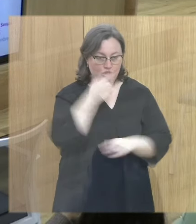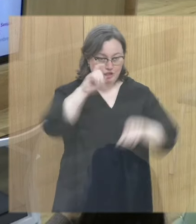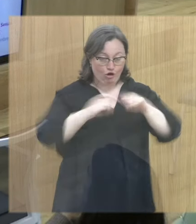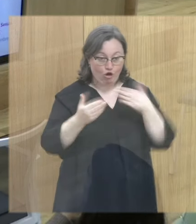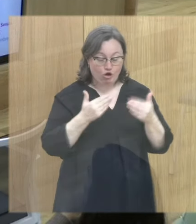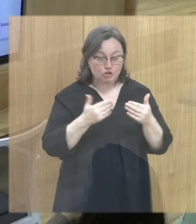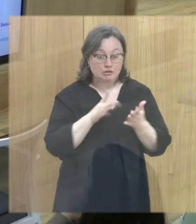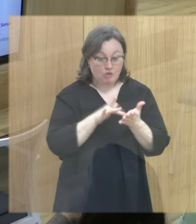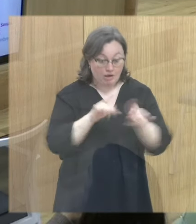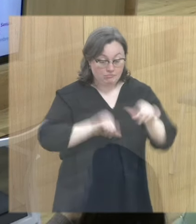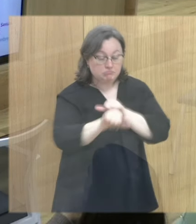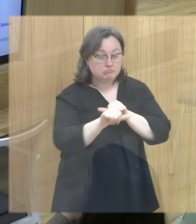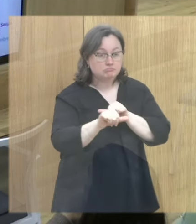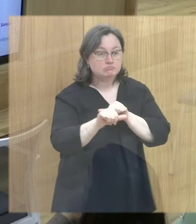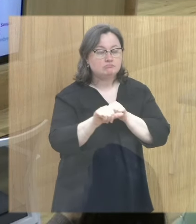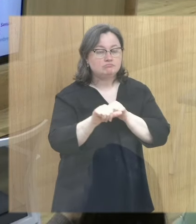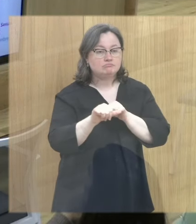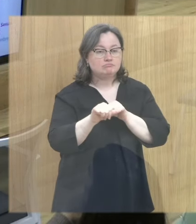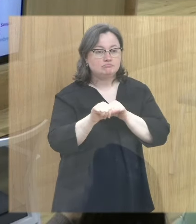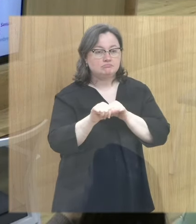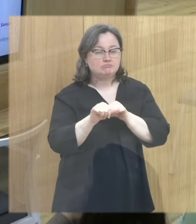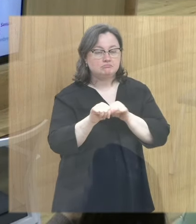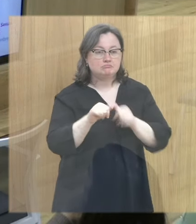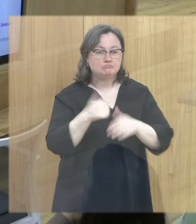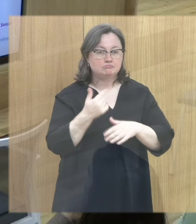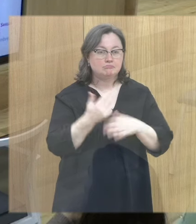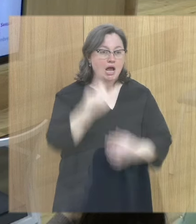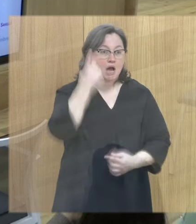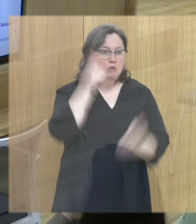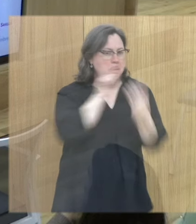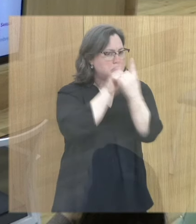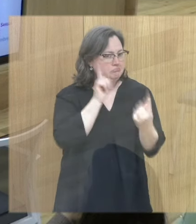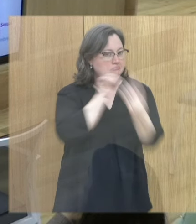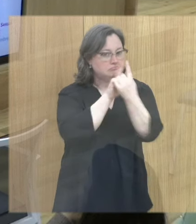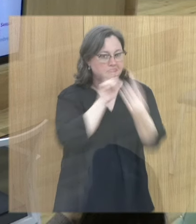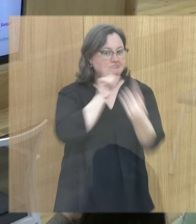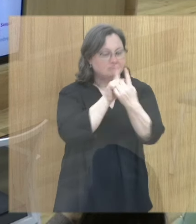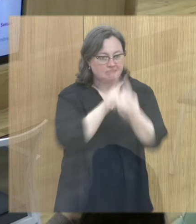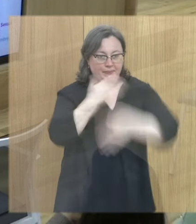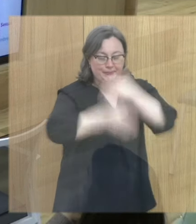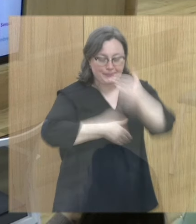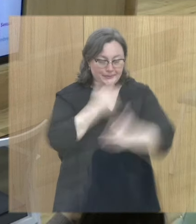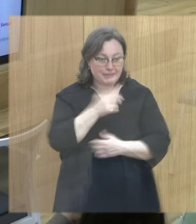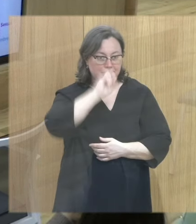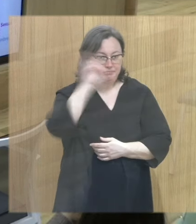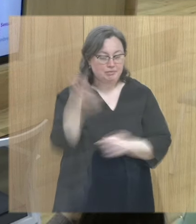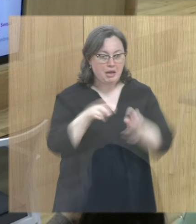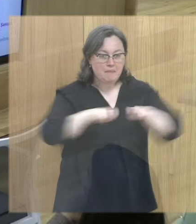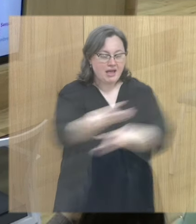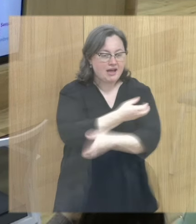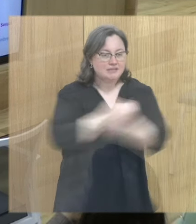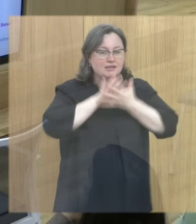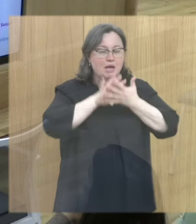entonces hemos tenido algunos… nos hemos encontrado en muchas ocasiones, en mesas, ¿verdad?